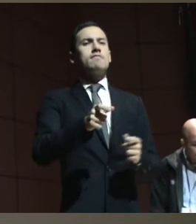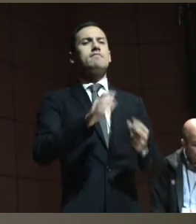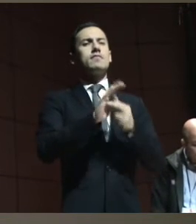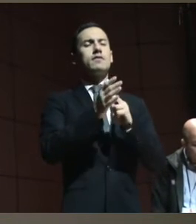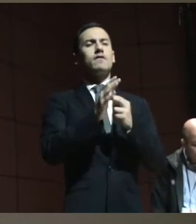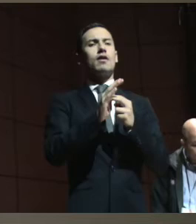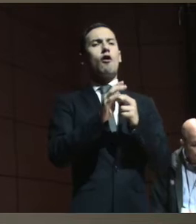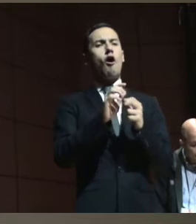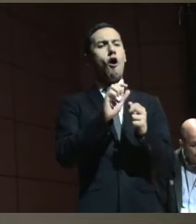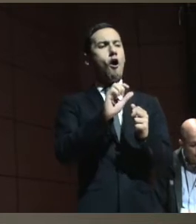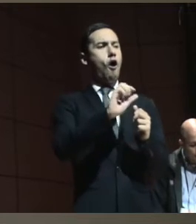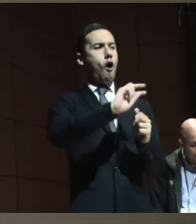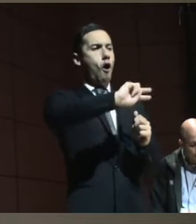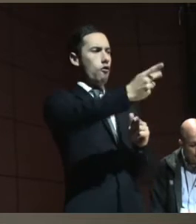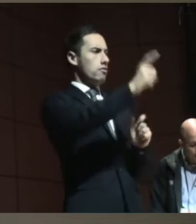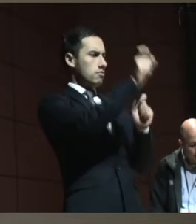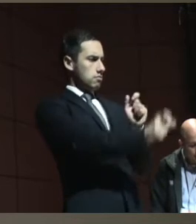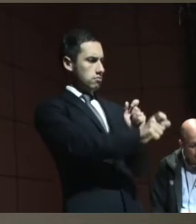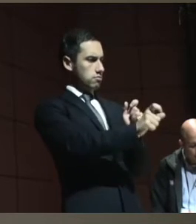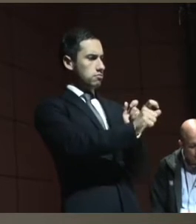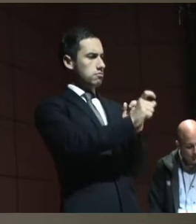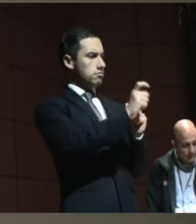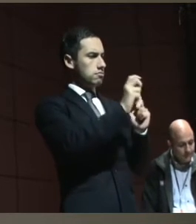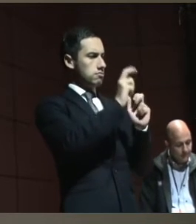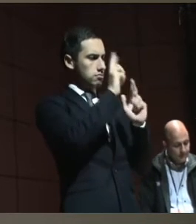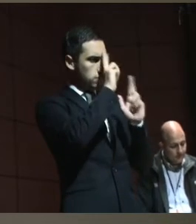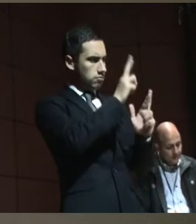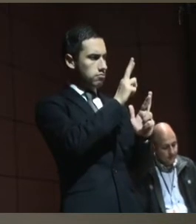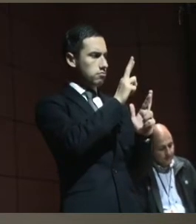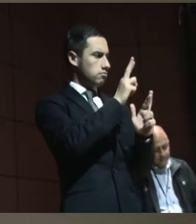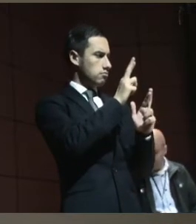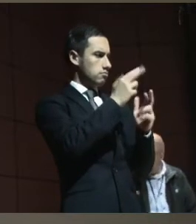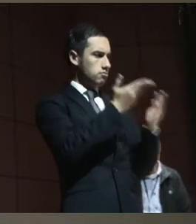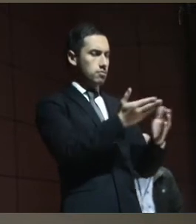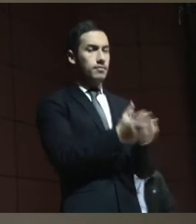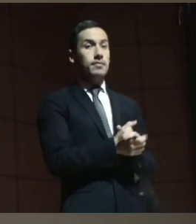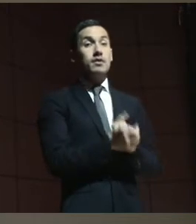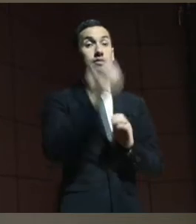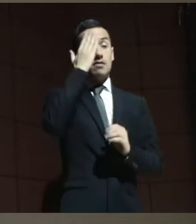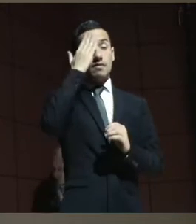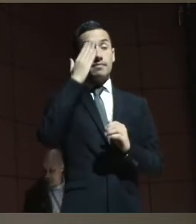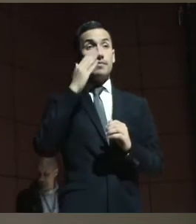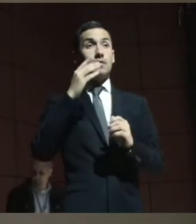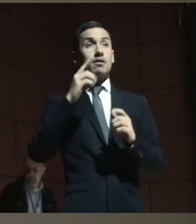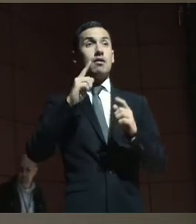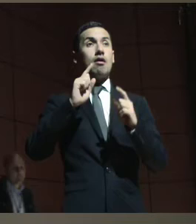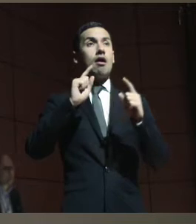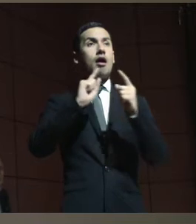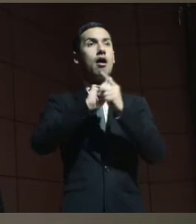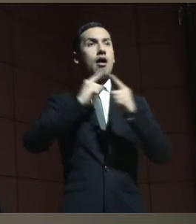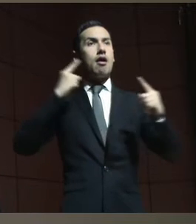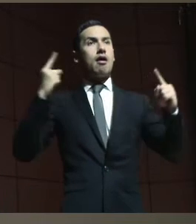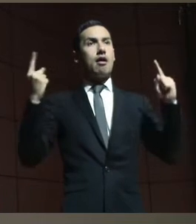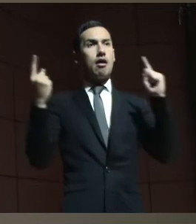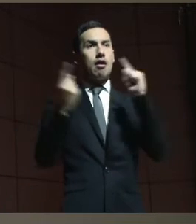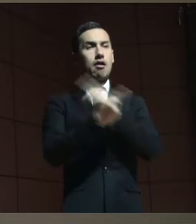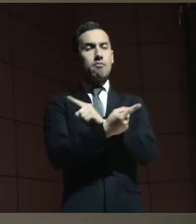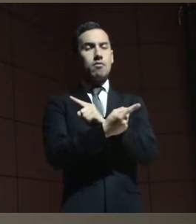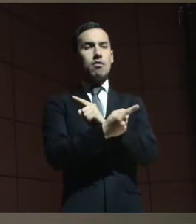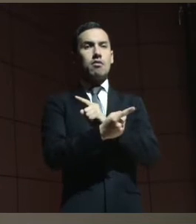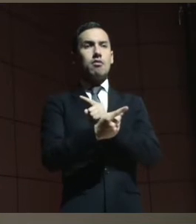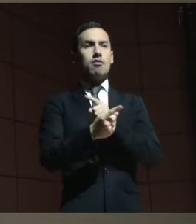con el otro. Entonces, me parece que cualquier cambio, uno podemos hablar y